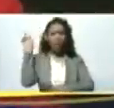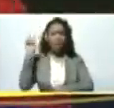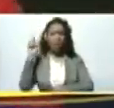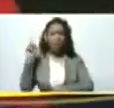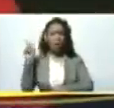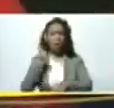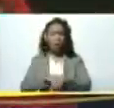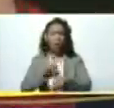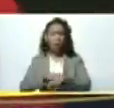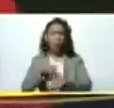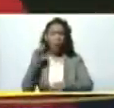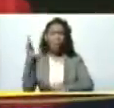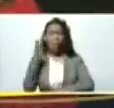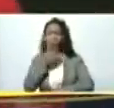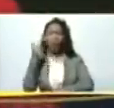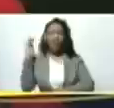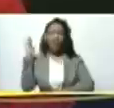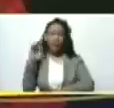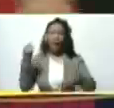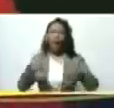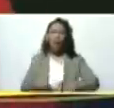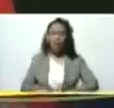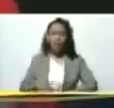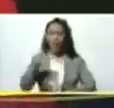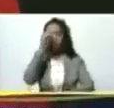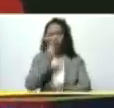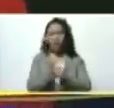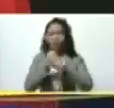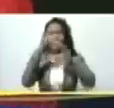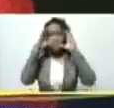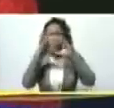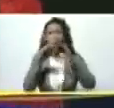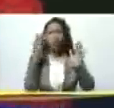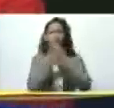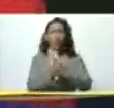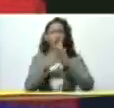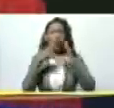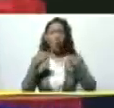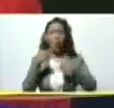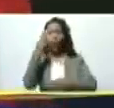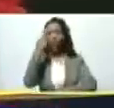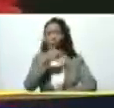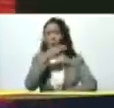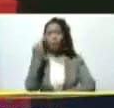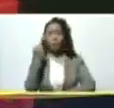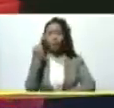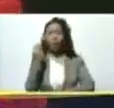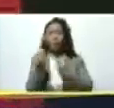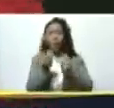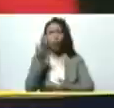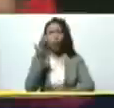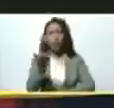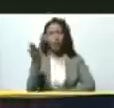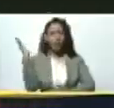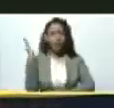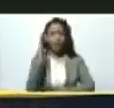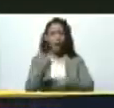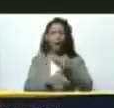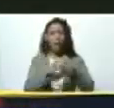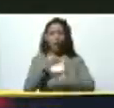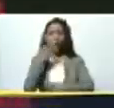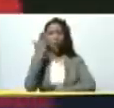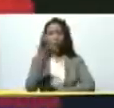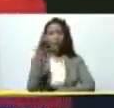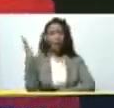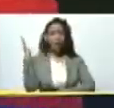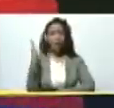presidente vendrán con el esfuerzo con trabajo con dedicación y sobre todo con compromiso como usted lo ha venido asumiendo y como usted nos lo ha